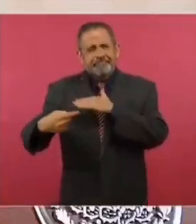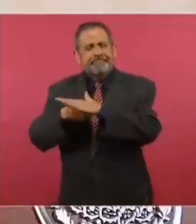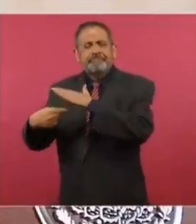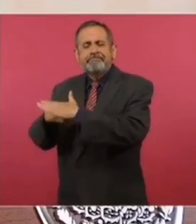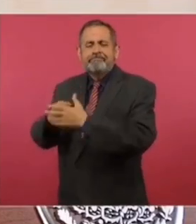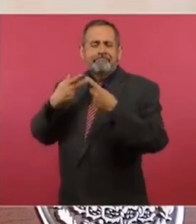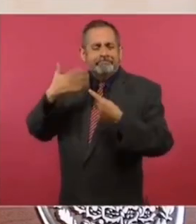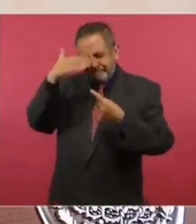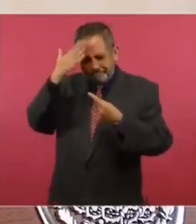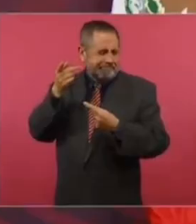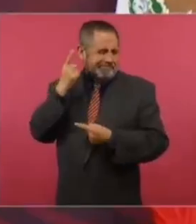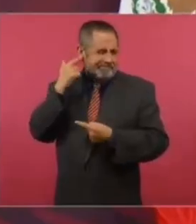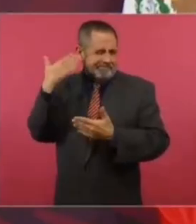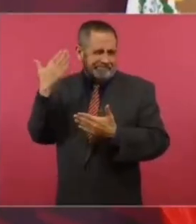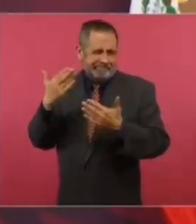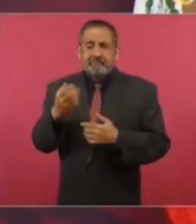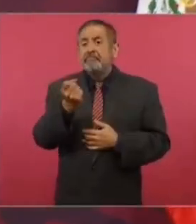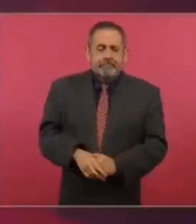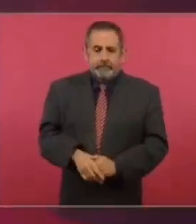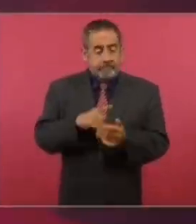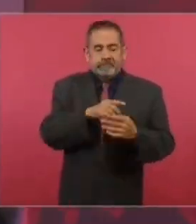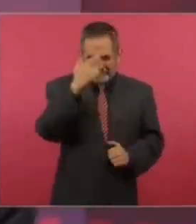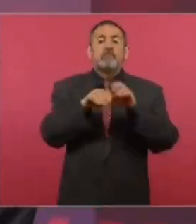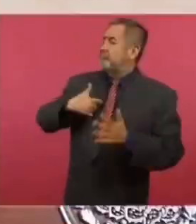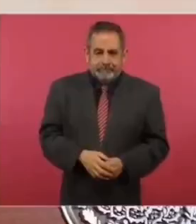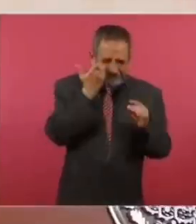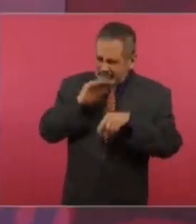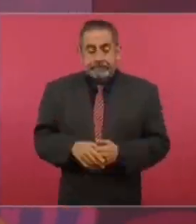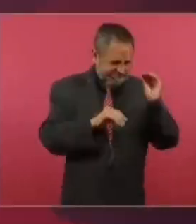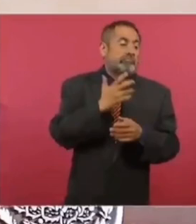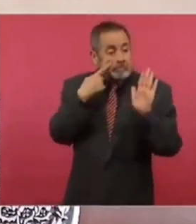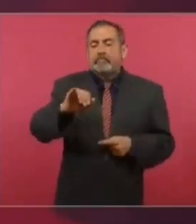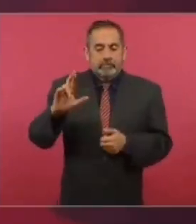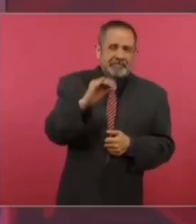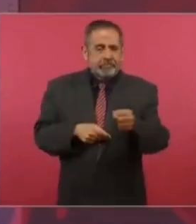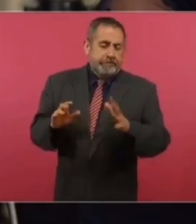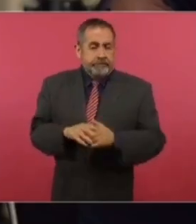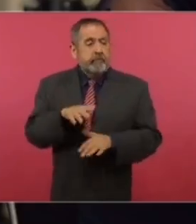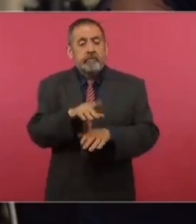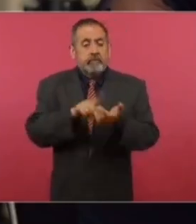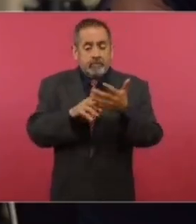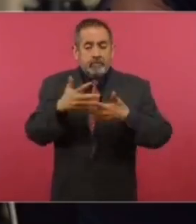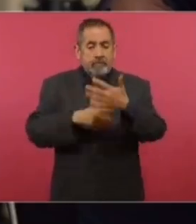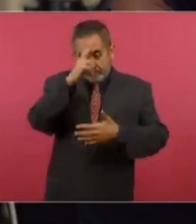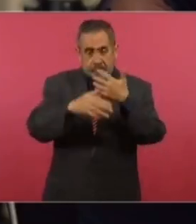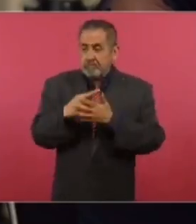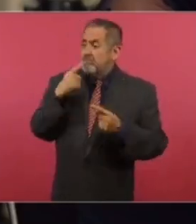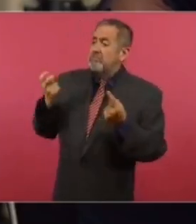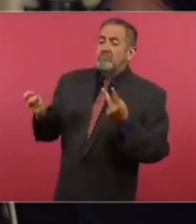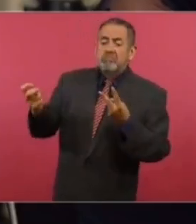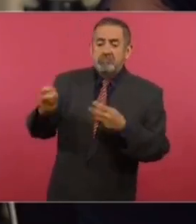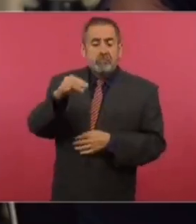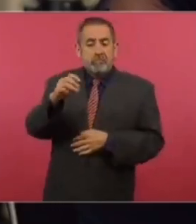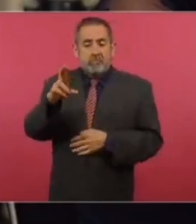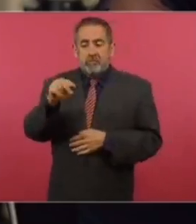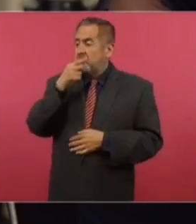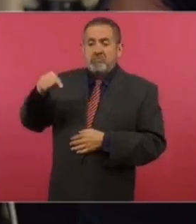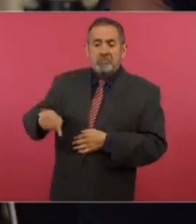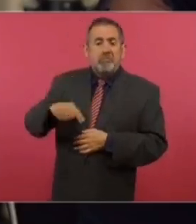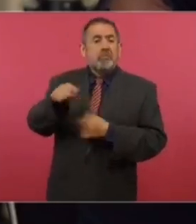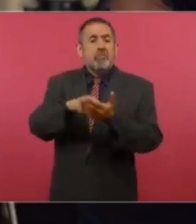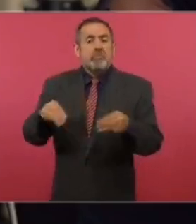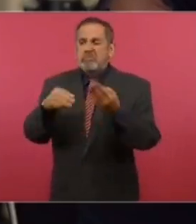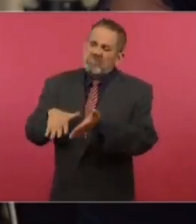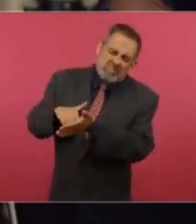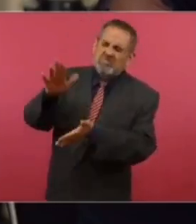me entero. Desde hace tiempo la gente nos ayuda. Una eternidad más tarde. Ayer ella acusó a gente de Morena de haberla sacado con violencia de un